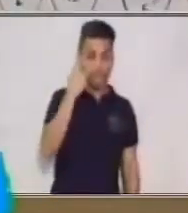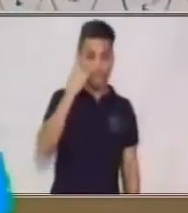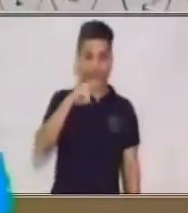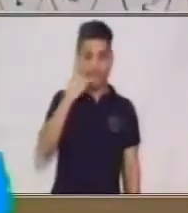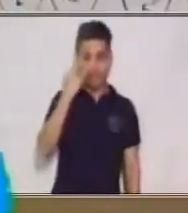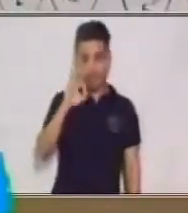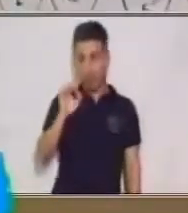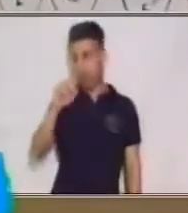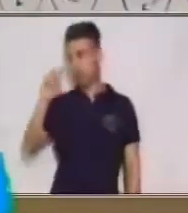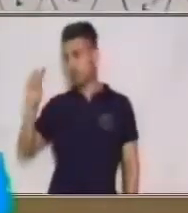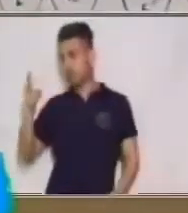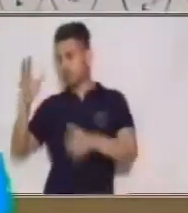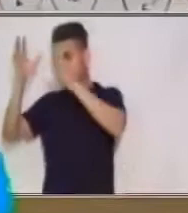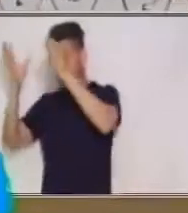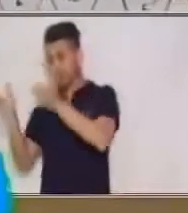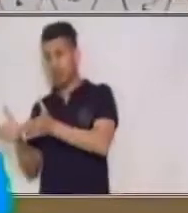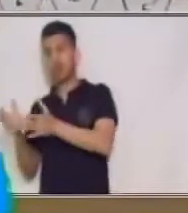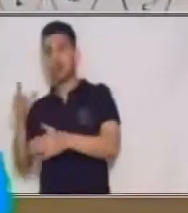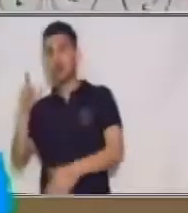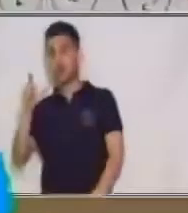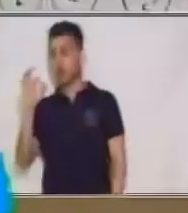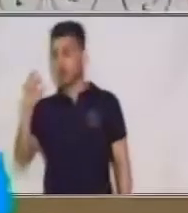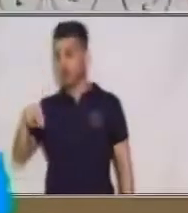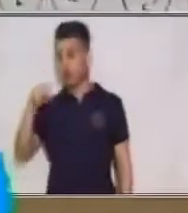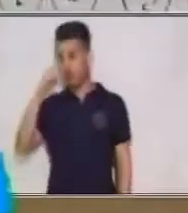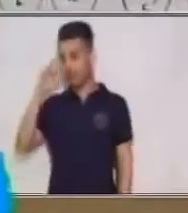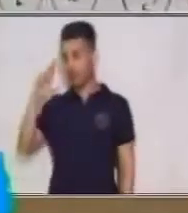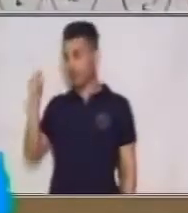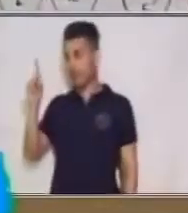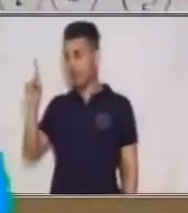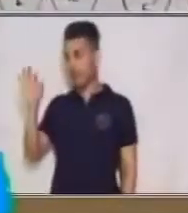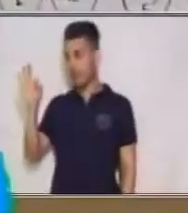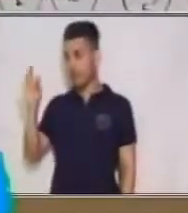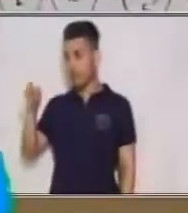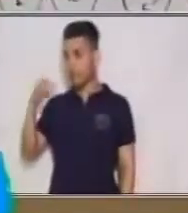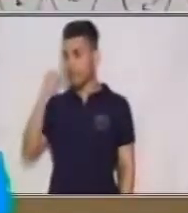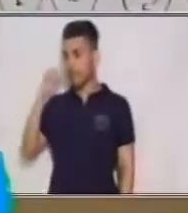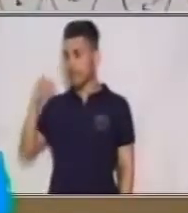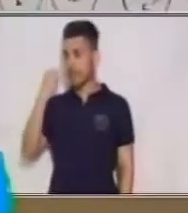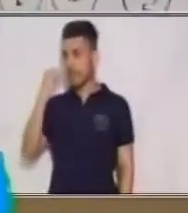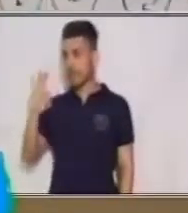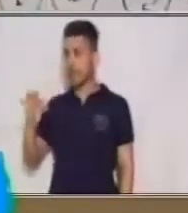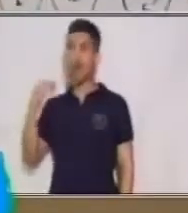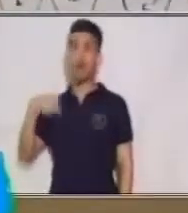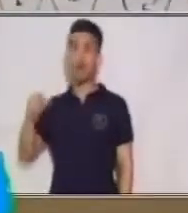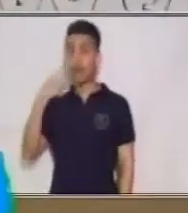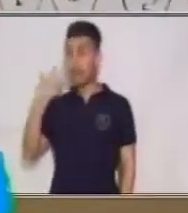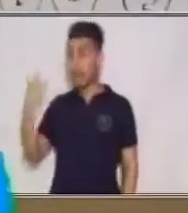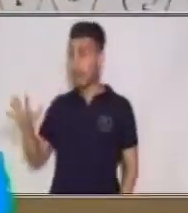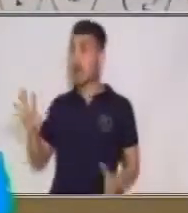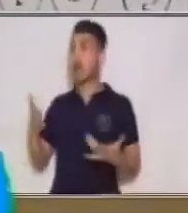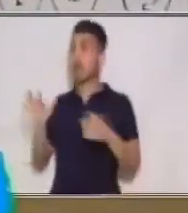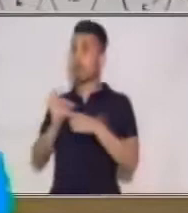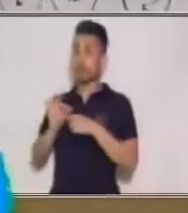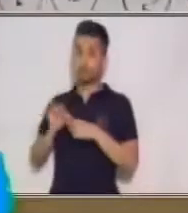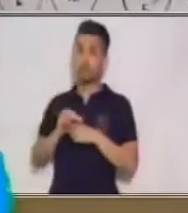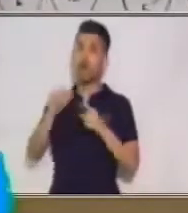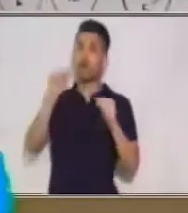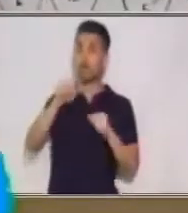que debe de cumplir para que se haga una función, vamos a seguir practicando en casa.